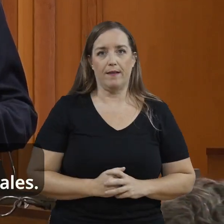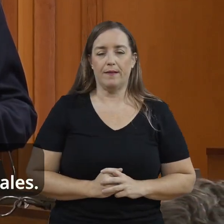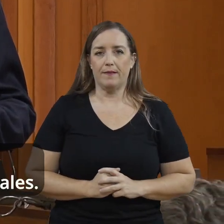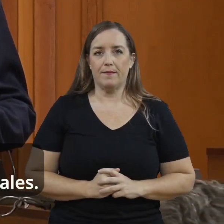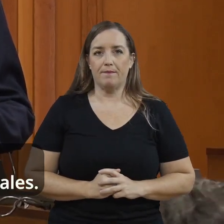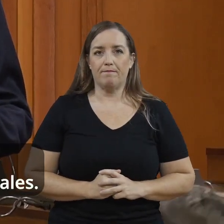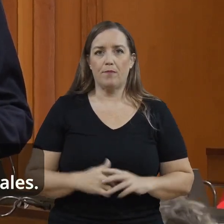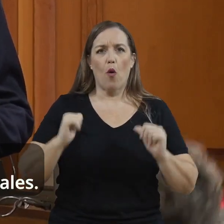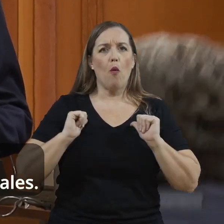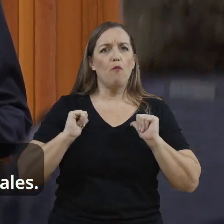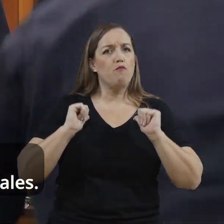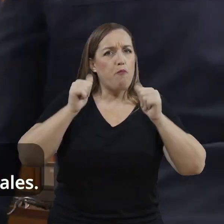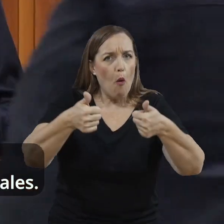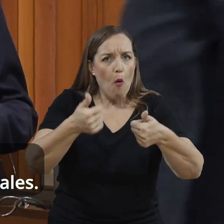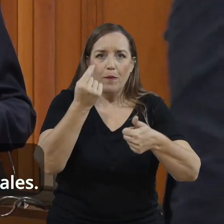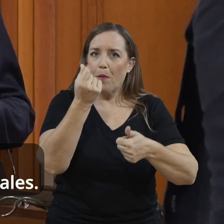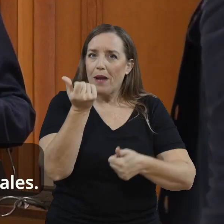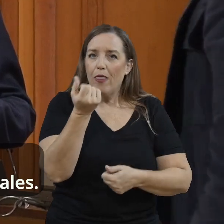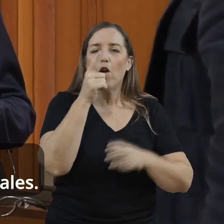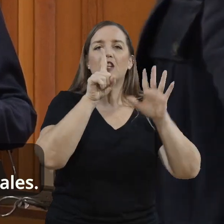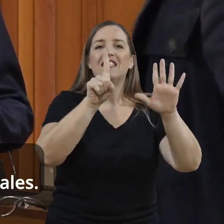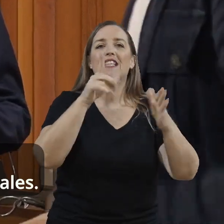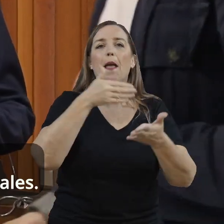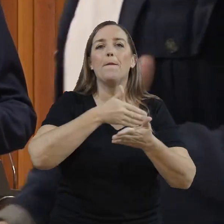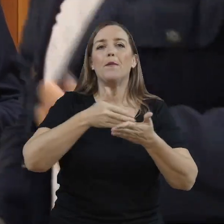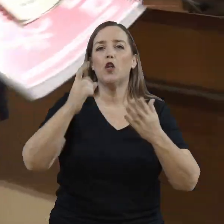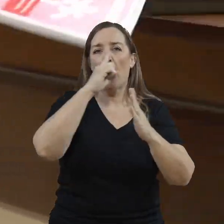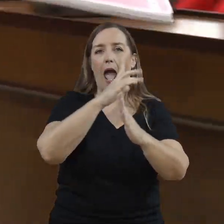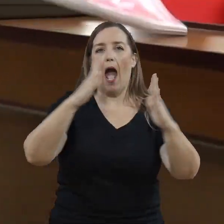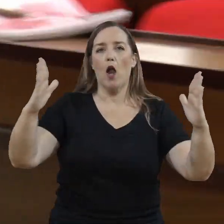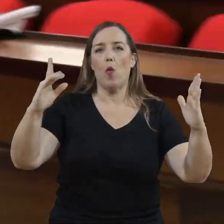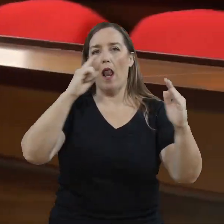Su puesta en marcha supone unos 6 millones de presupuestos anuales.